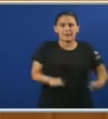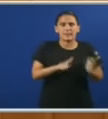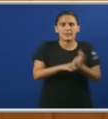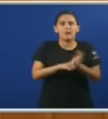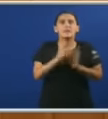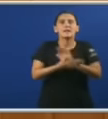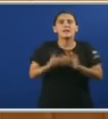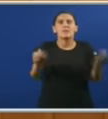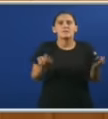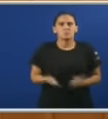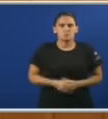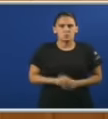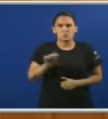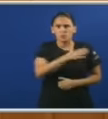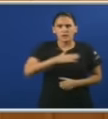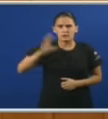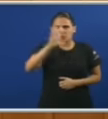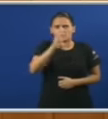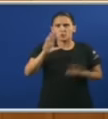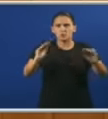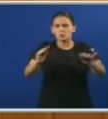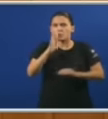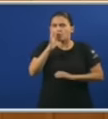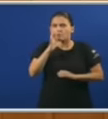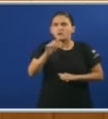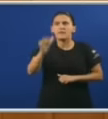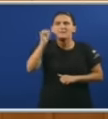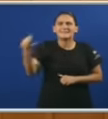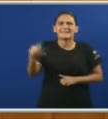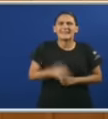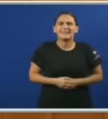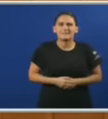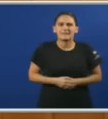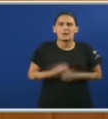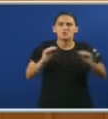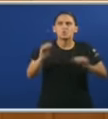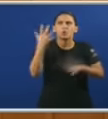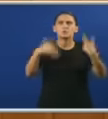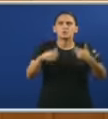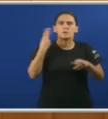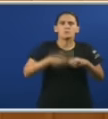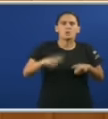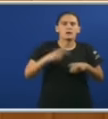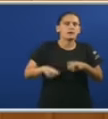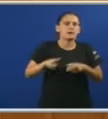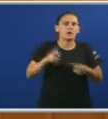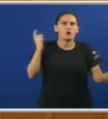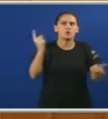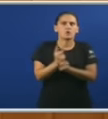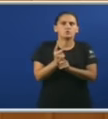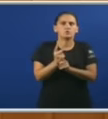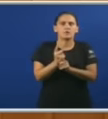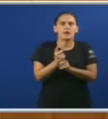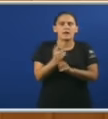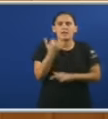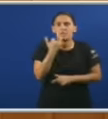Señor Feijón Vostede quere ocultar O seu desastre Detrás de que Detrás de que Unha política Deliberada Contra o noso